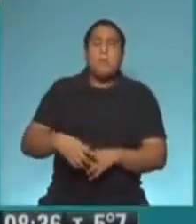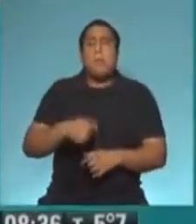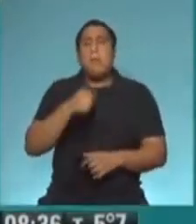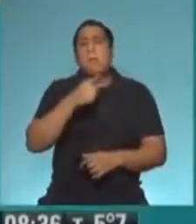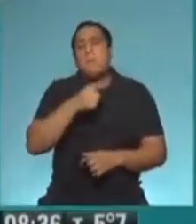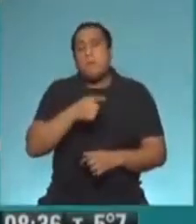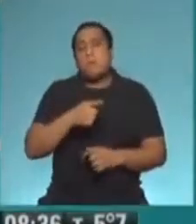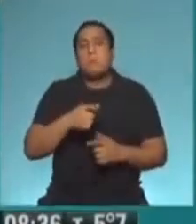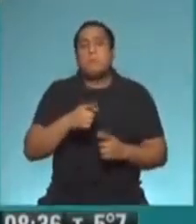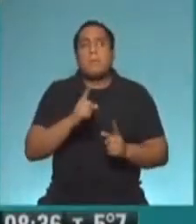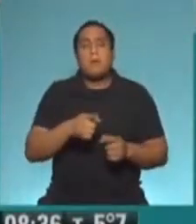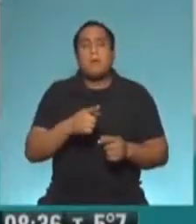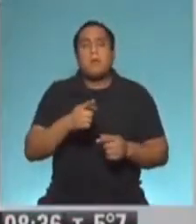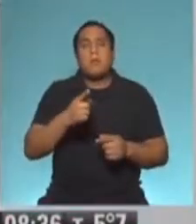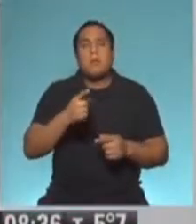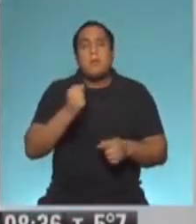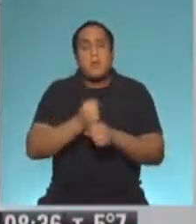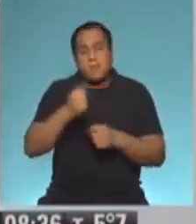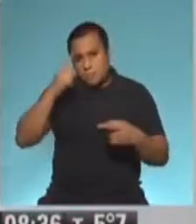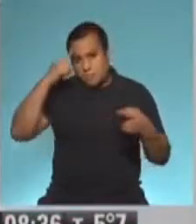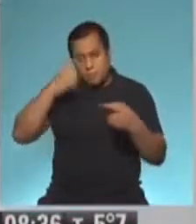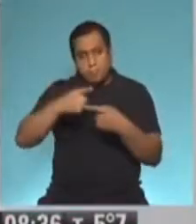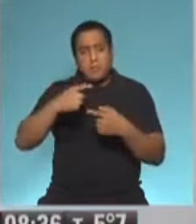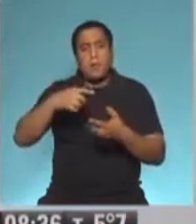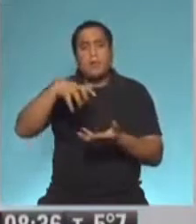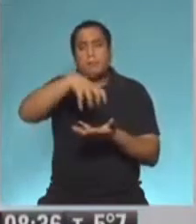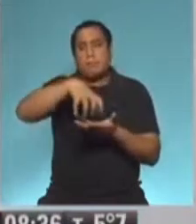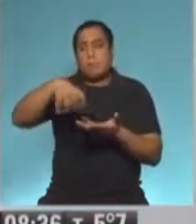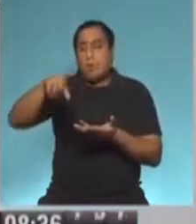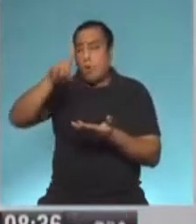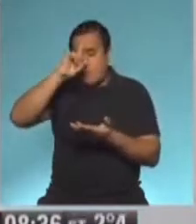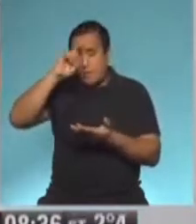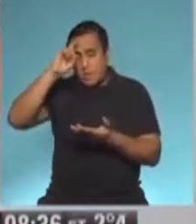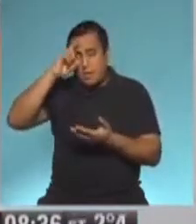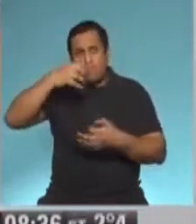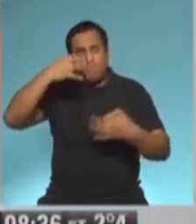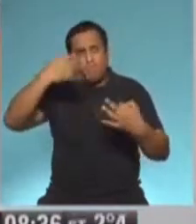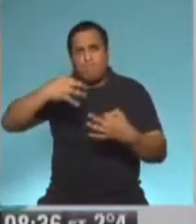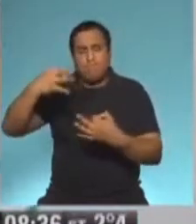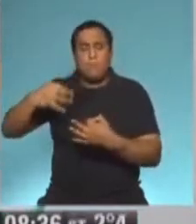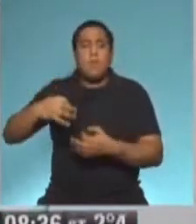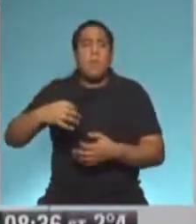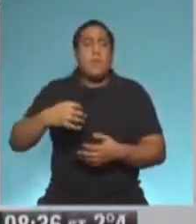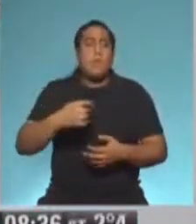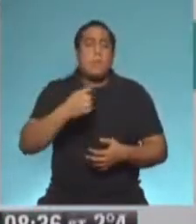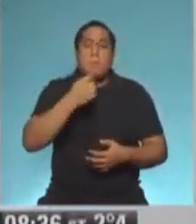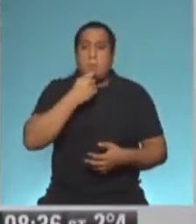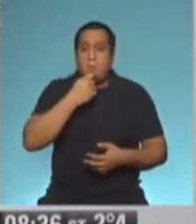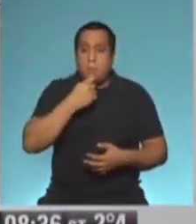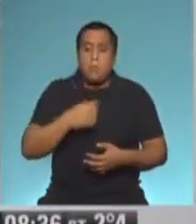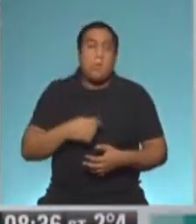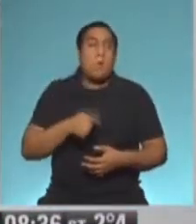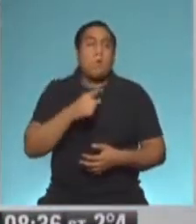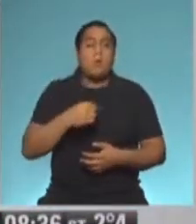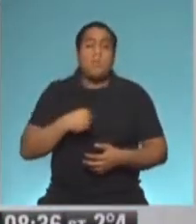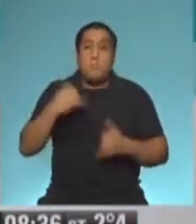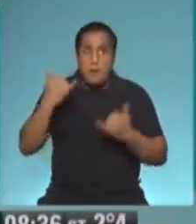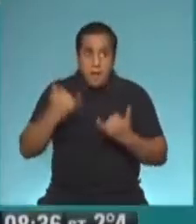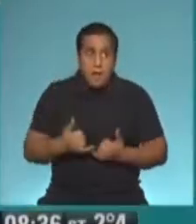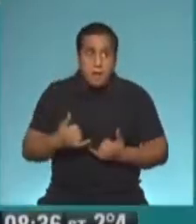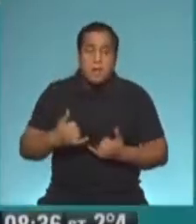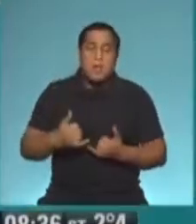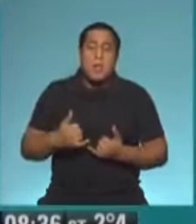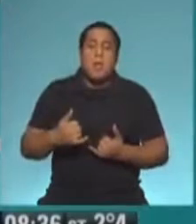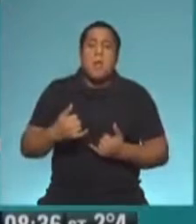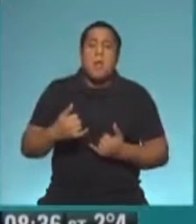el fortalecimiento del sistema hospitalario, que no es algo menor, que tiene que ver con que haya alguien que te espere para, si vos tenés un síntoma, pueda ser